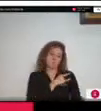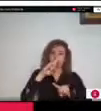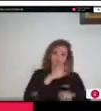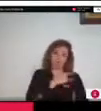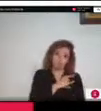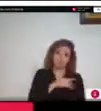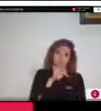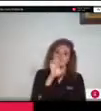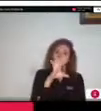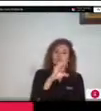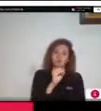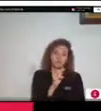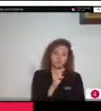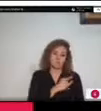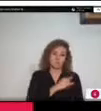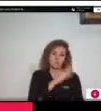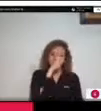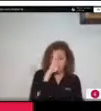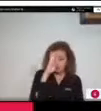bien